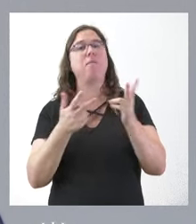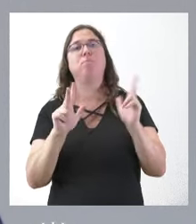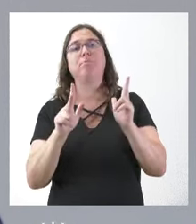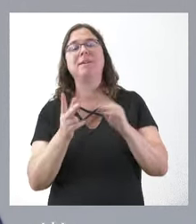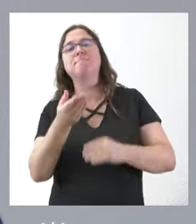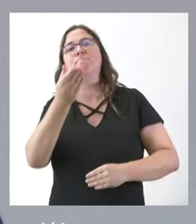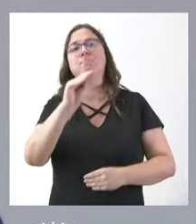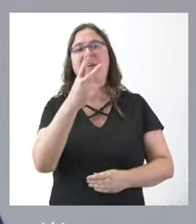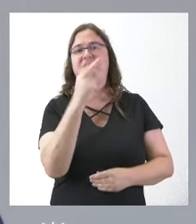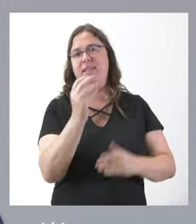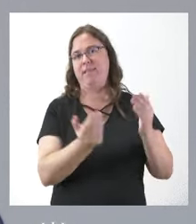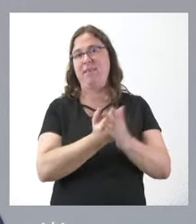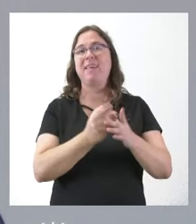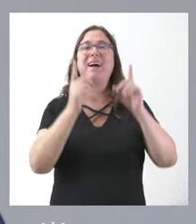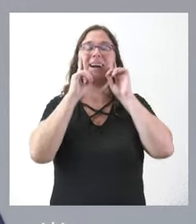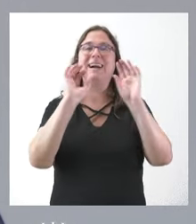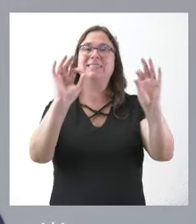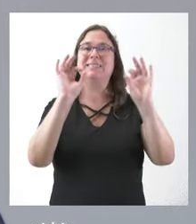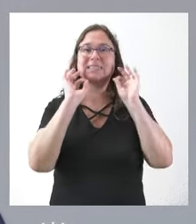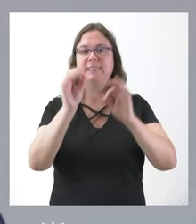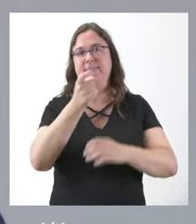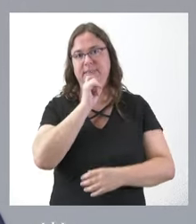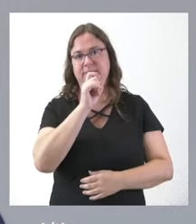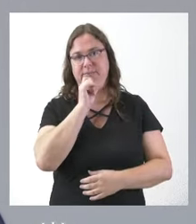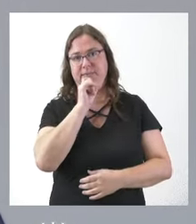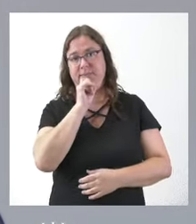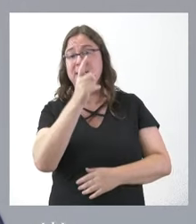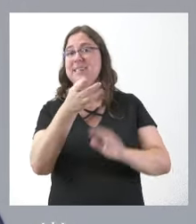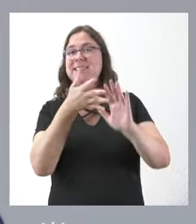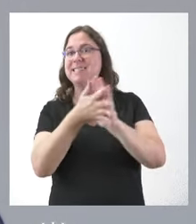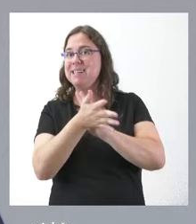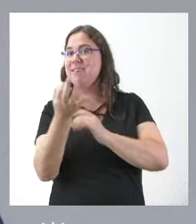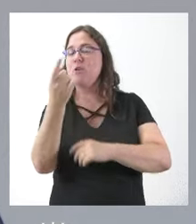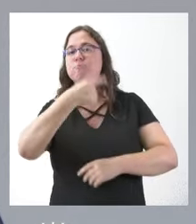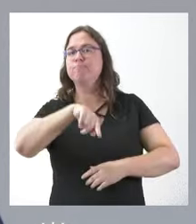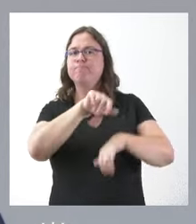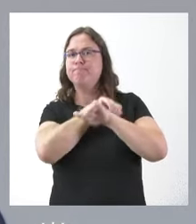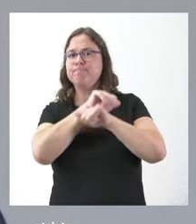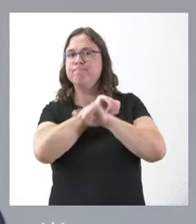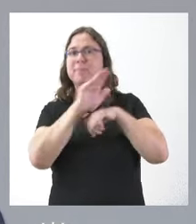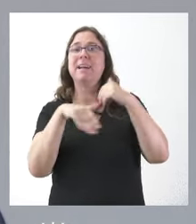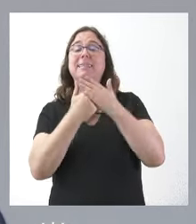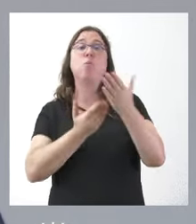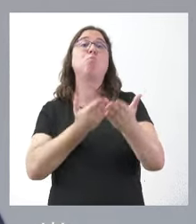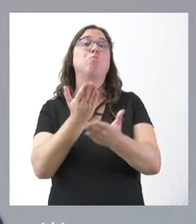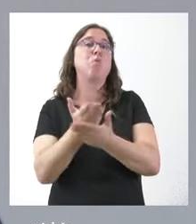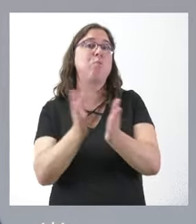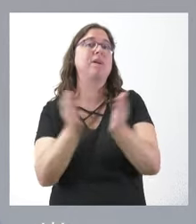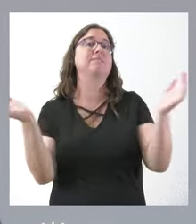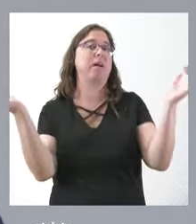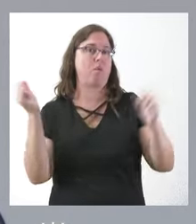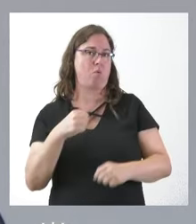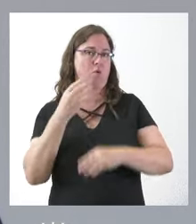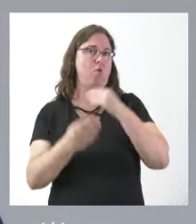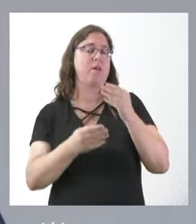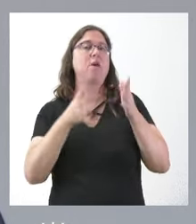por otros veinte en casos de especial dificultad. Y, por lo tanto, estamos a expensas de que la propuesta de acuerdo que se le ha enviado al Consejo